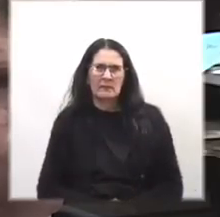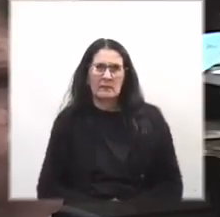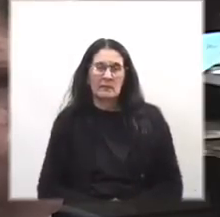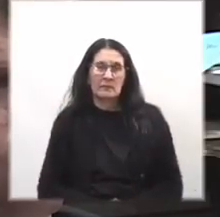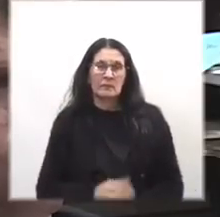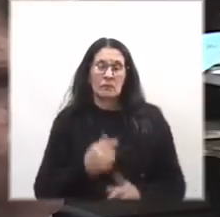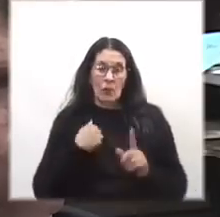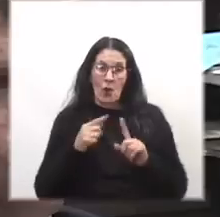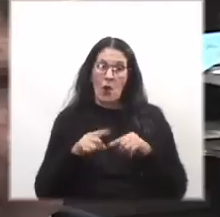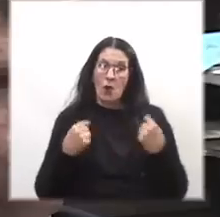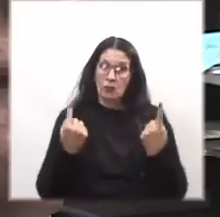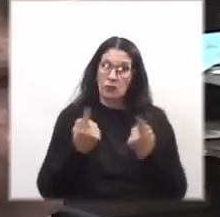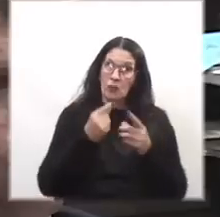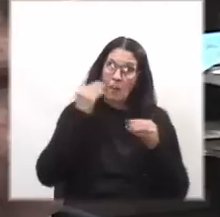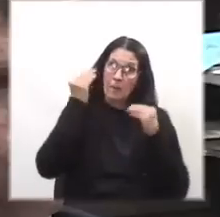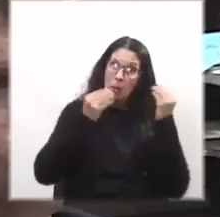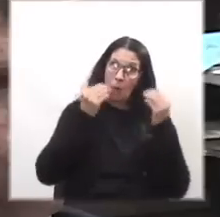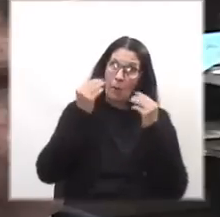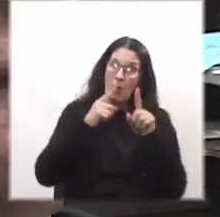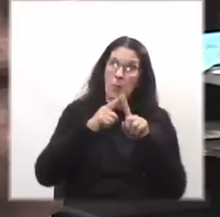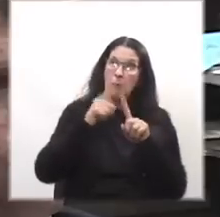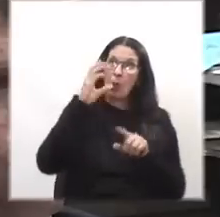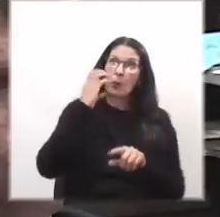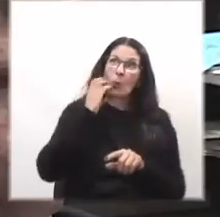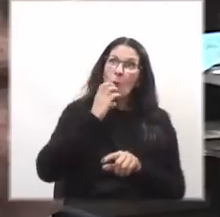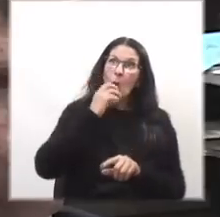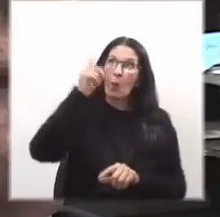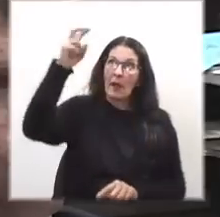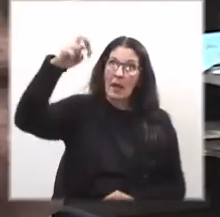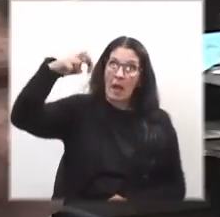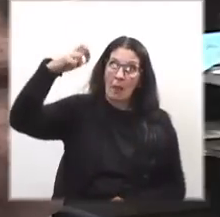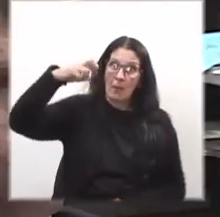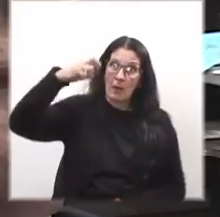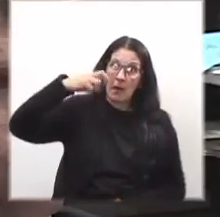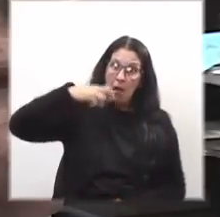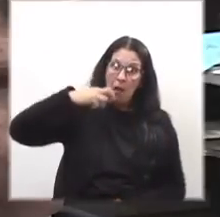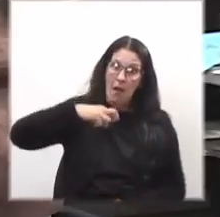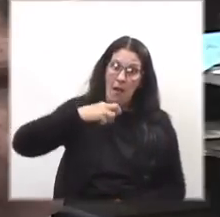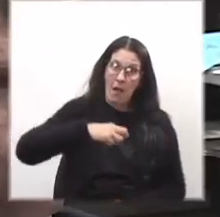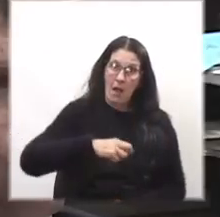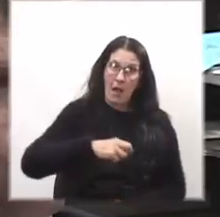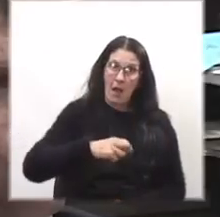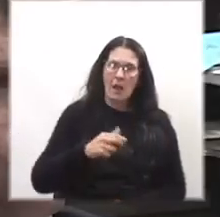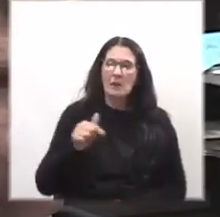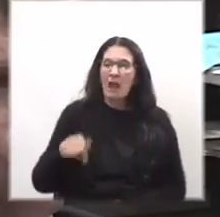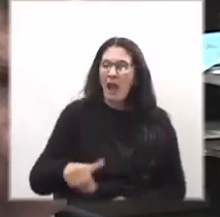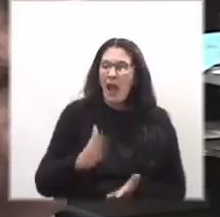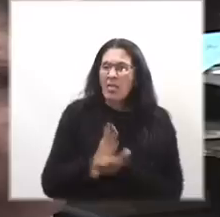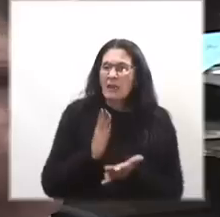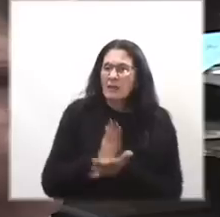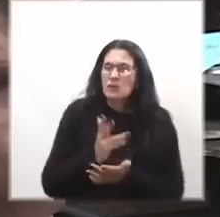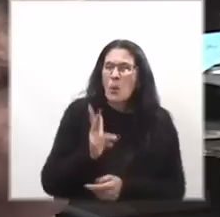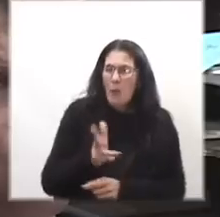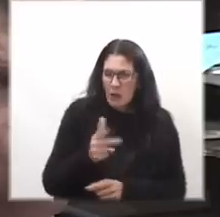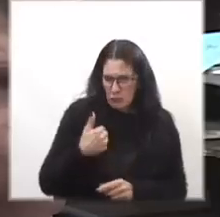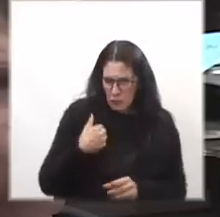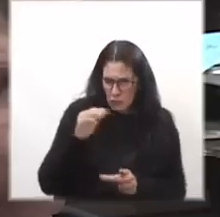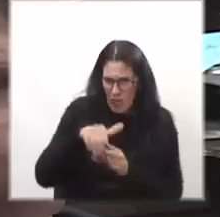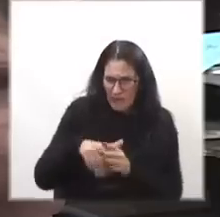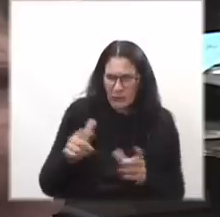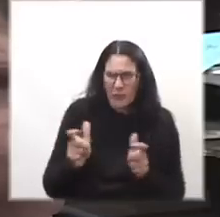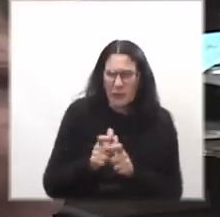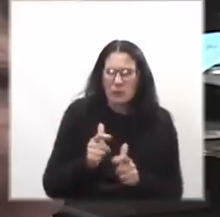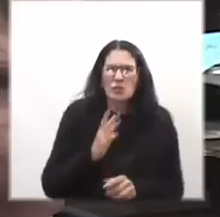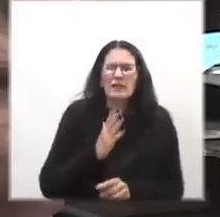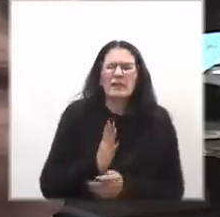Nosotros preocupados por la gente de Cuba que viene caminando. Ahora, ¿qué hacemos con los derechos humanos? Yo que integro la Comisión de Derechos